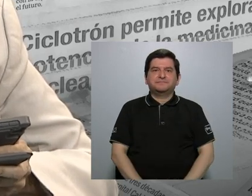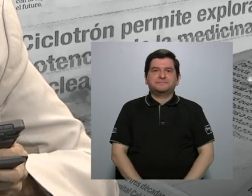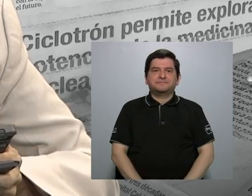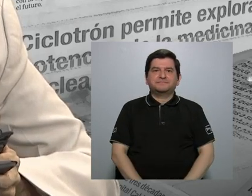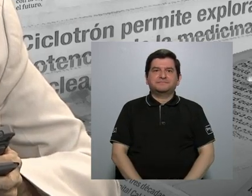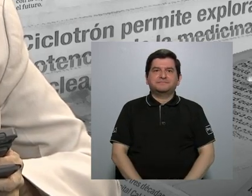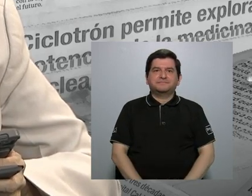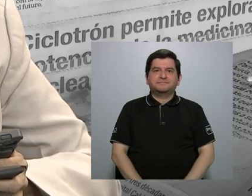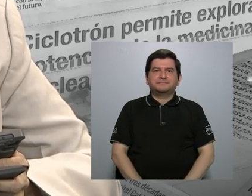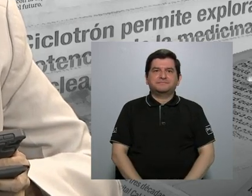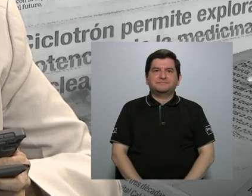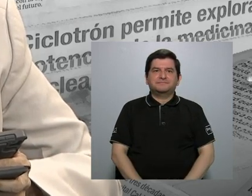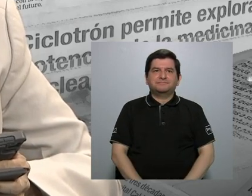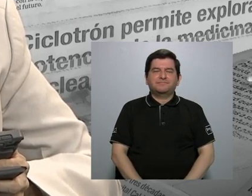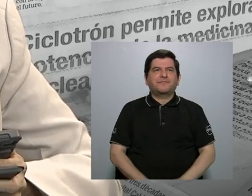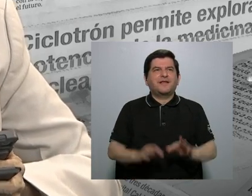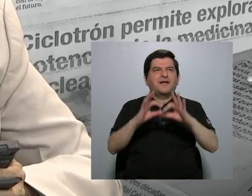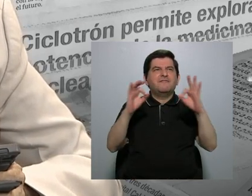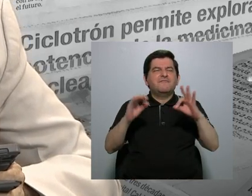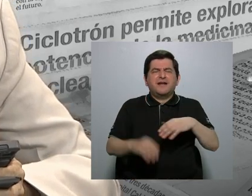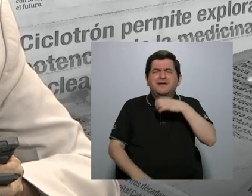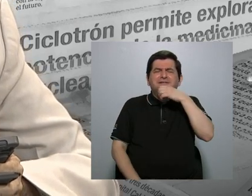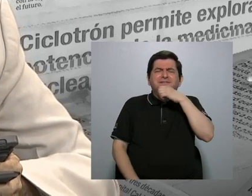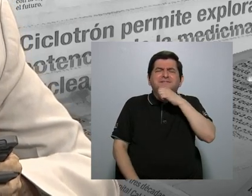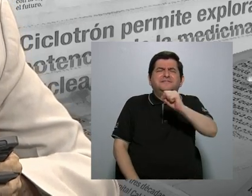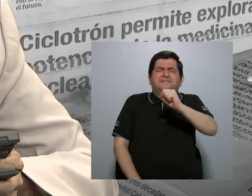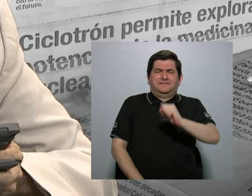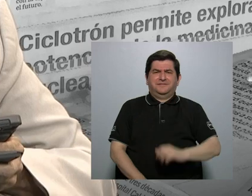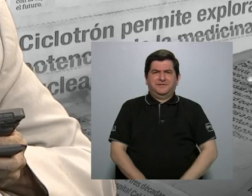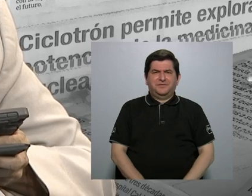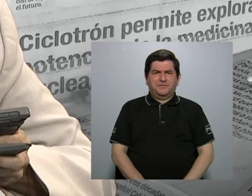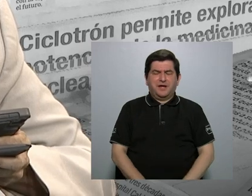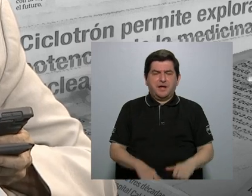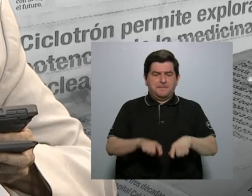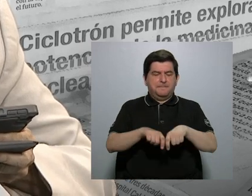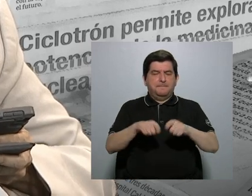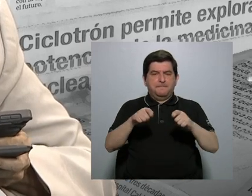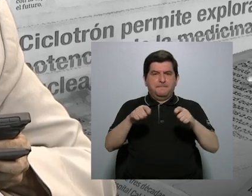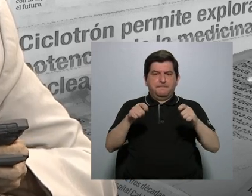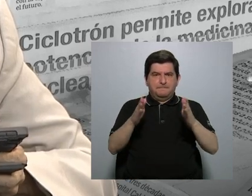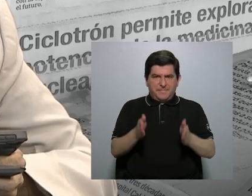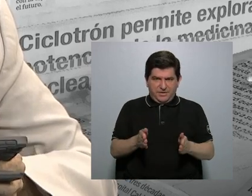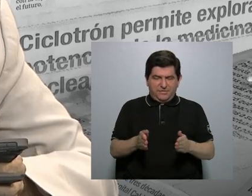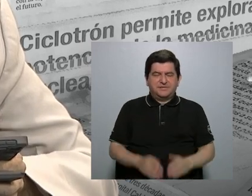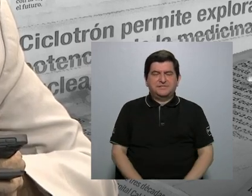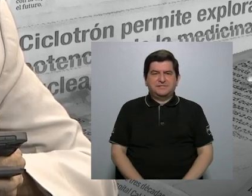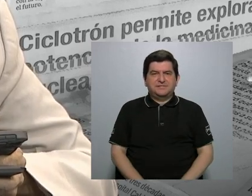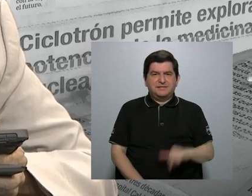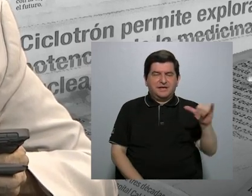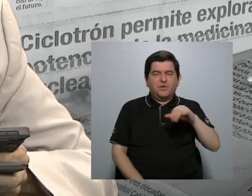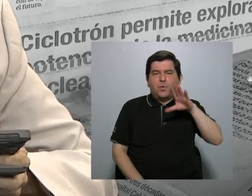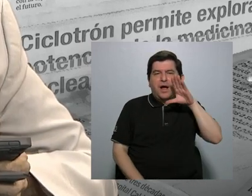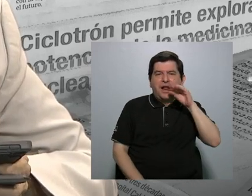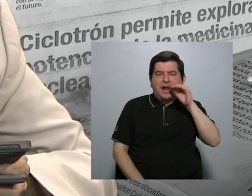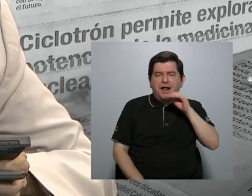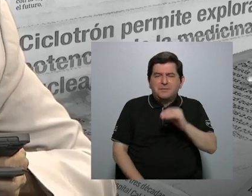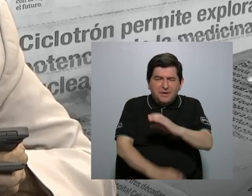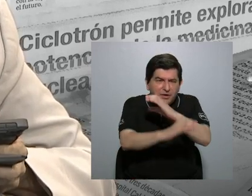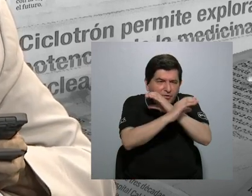Es una frase antigua que la prensa o el periodismo es el perro guardián